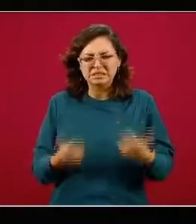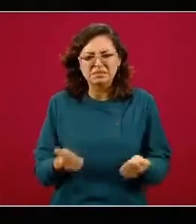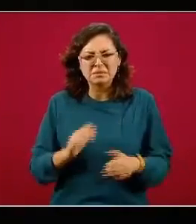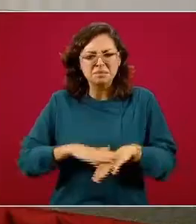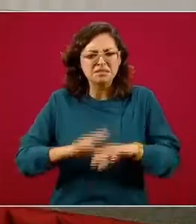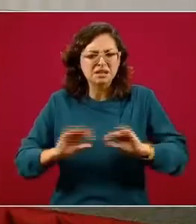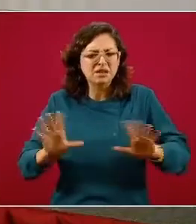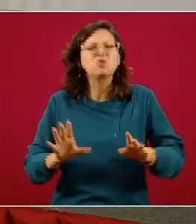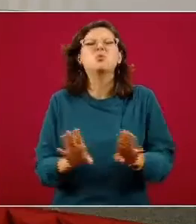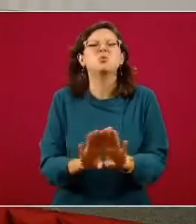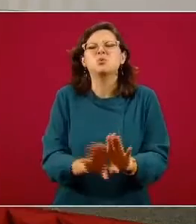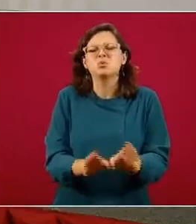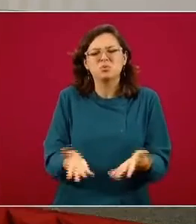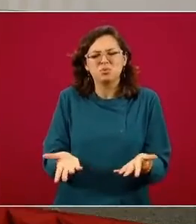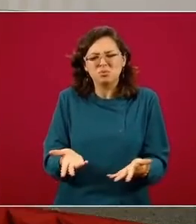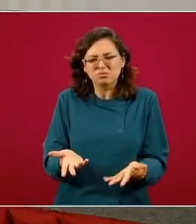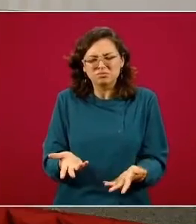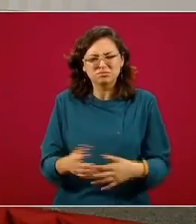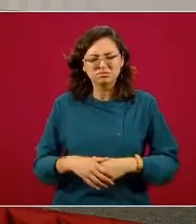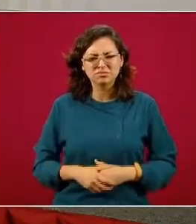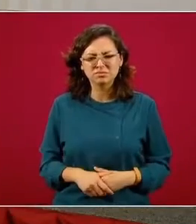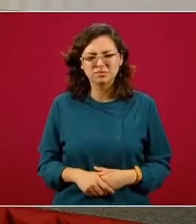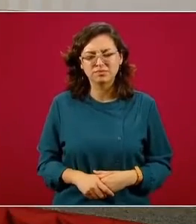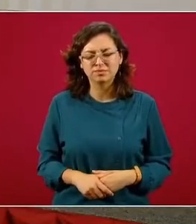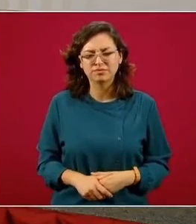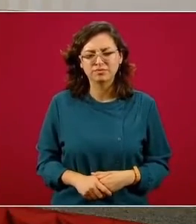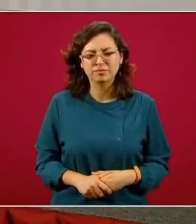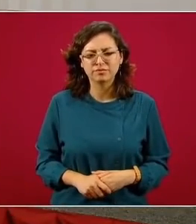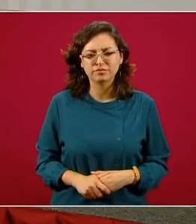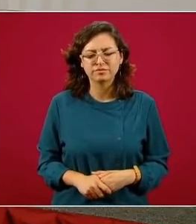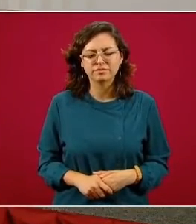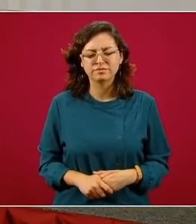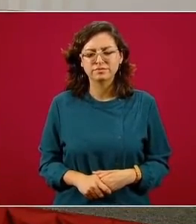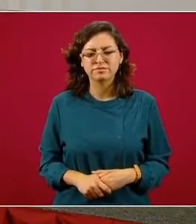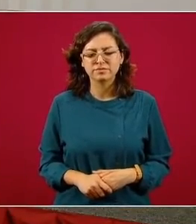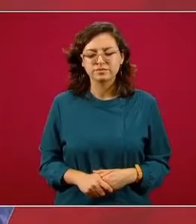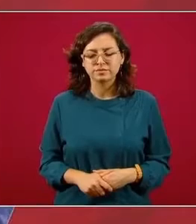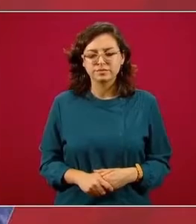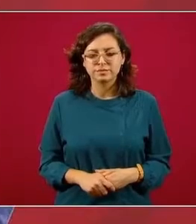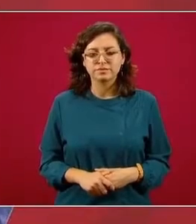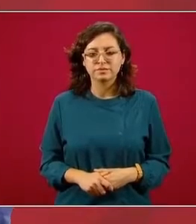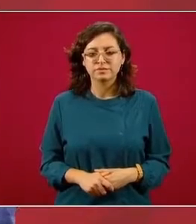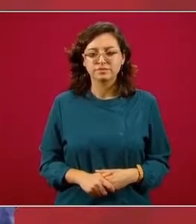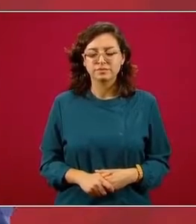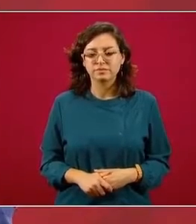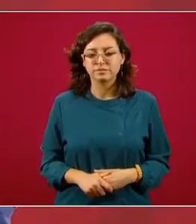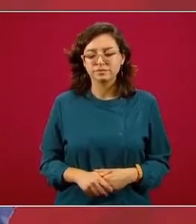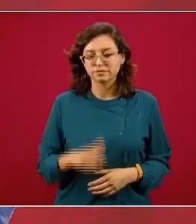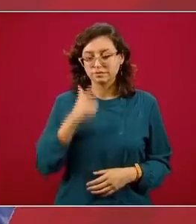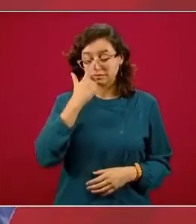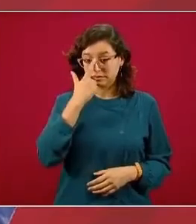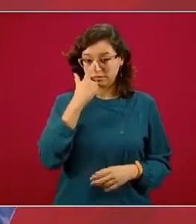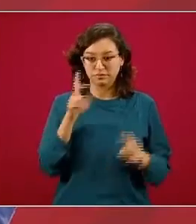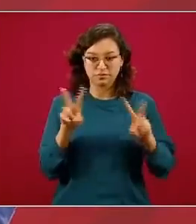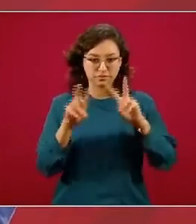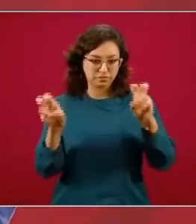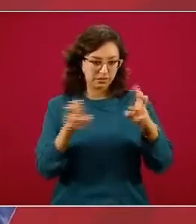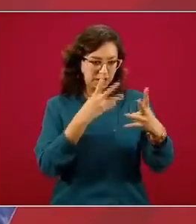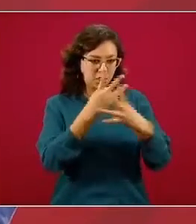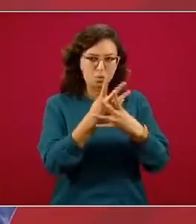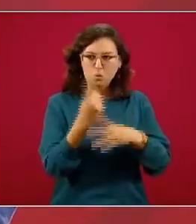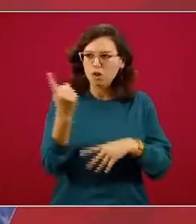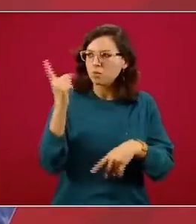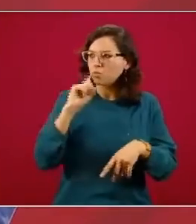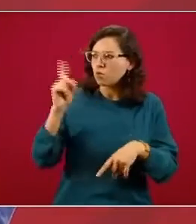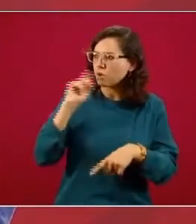de esto gracias muchas gracias sobre el tema de las prisiones y hay una colega que hoy no la vemos aquí pero